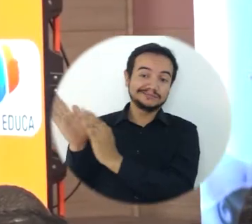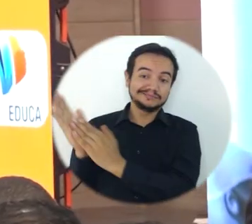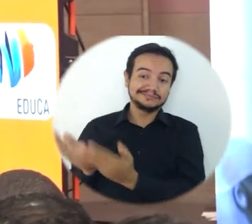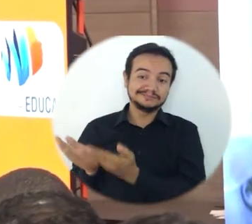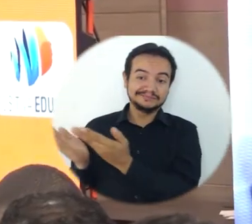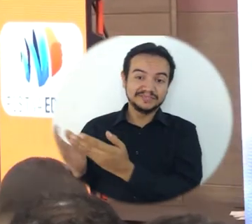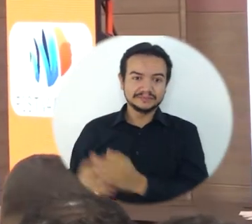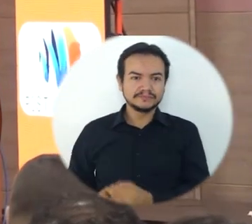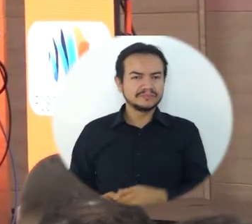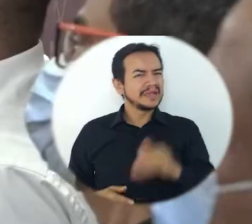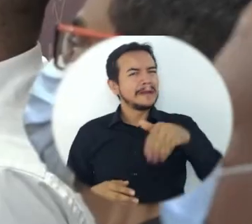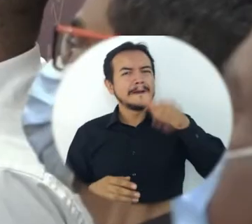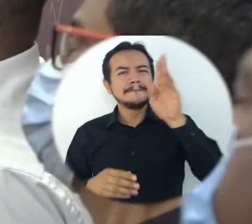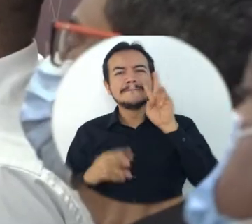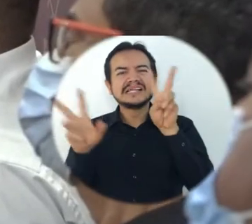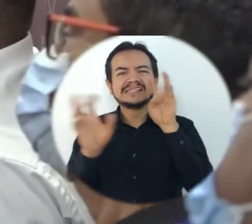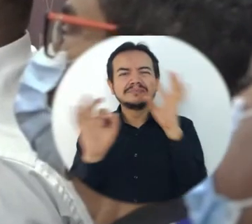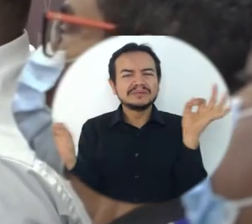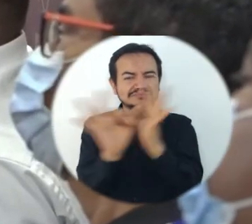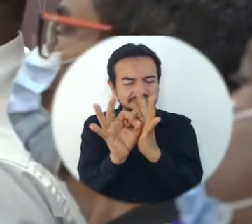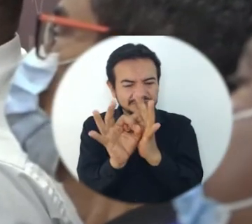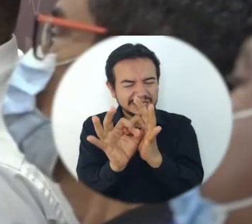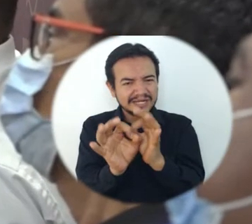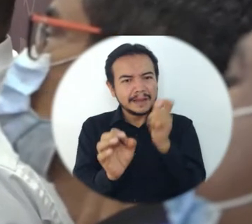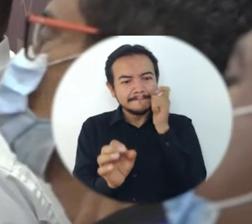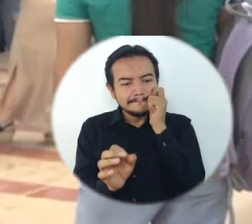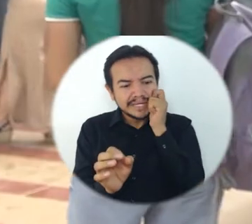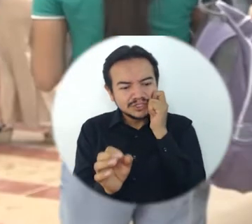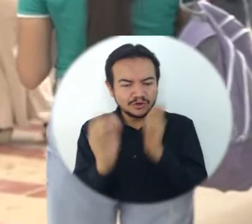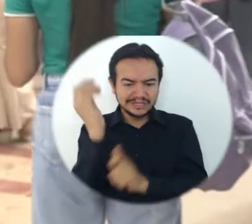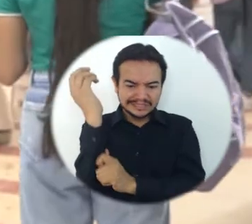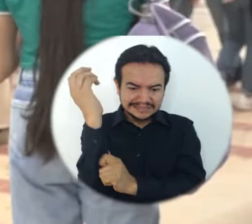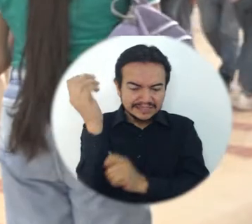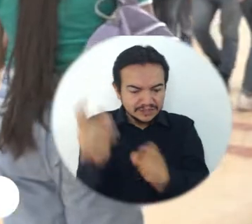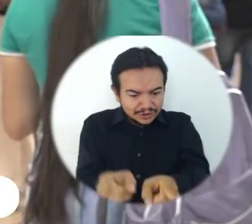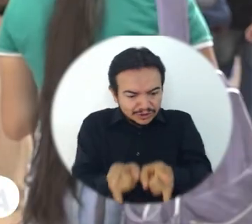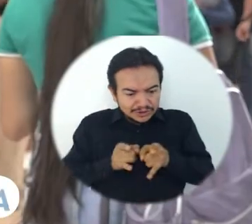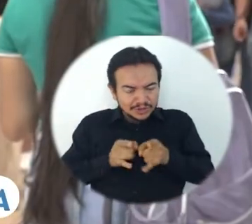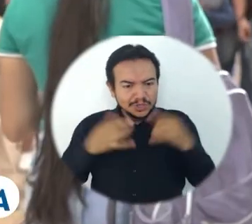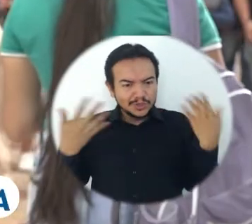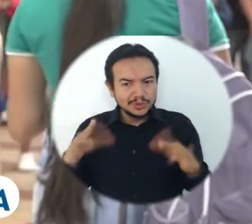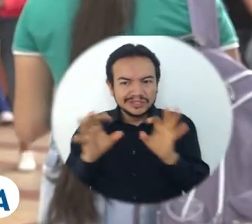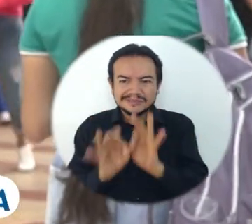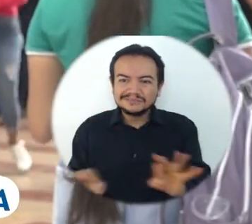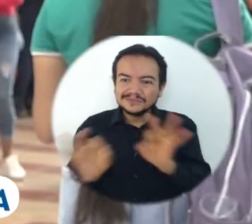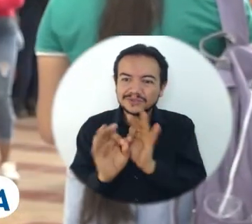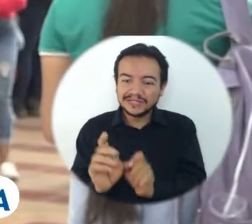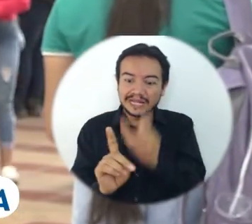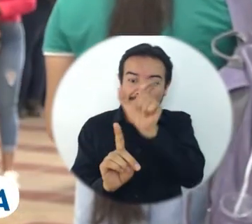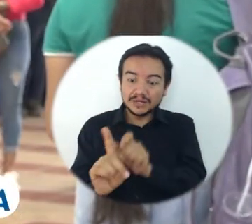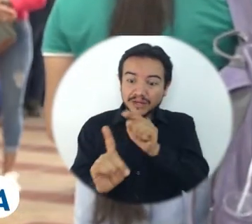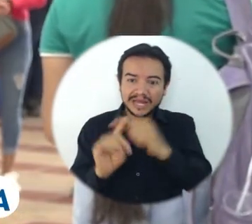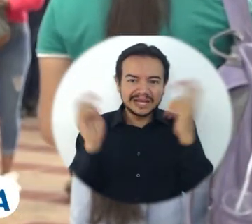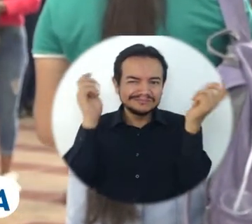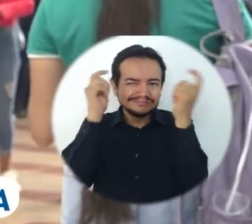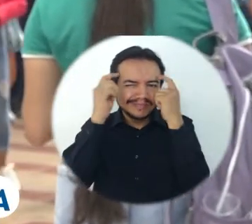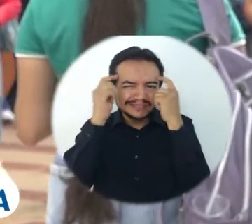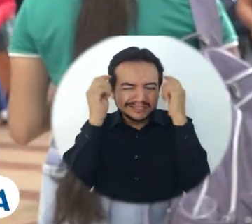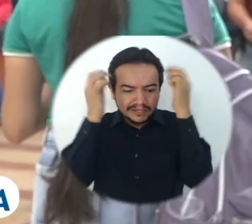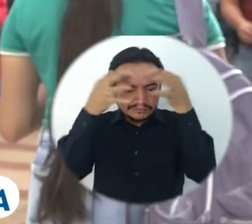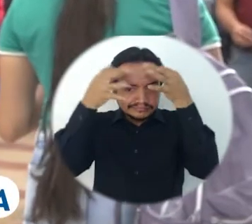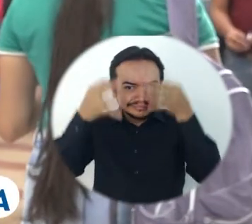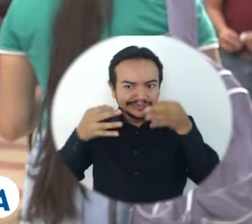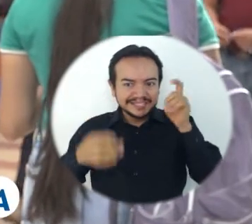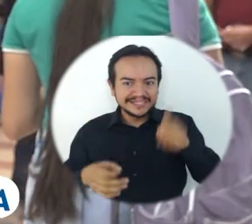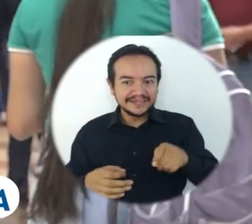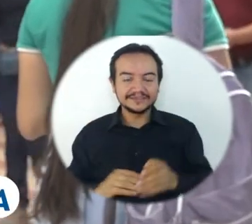Un aplauso por la Universidad Magdalena. He visto que se han enfocado en la parte humana, en tocar la fibra, en manejar todo lo que tiene que ver con la importancia y la